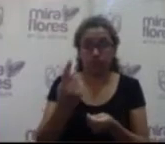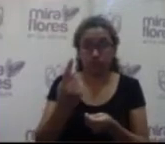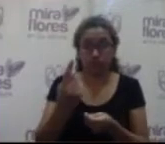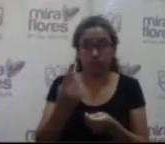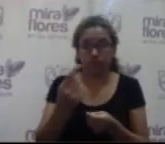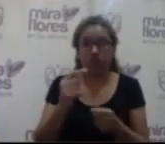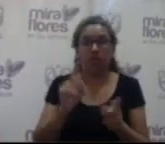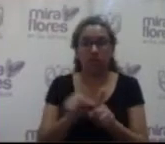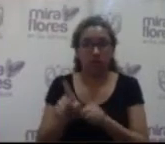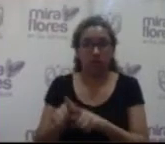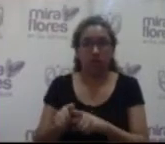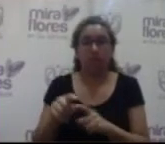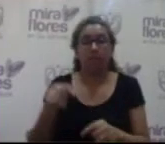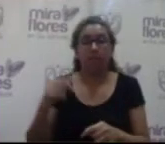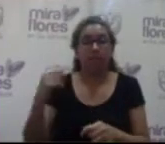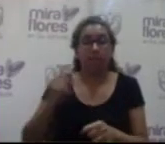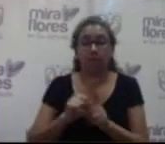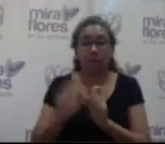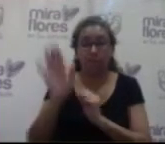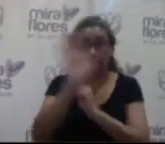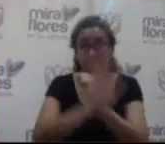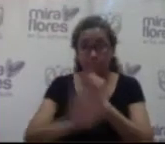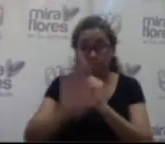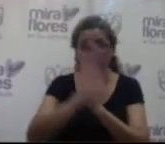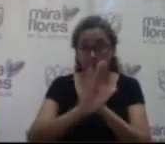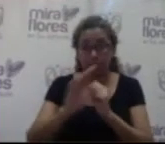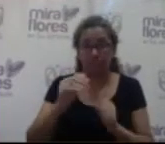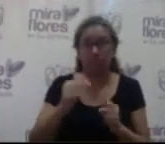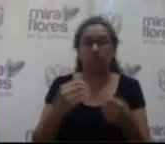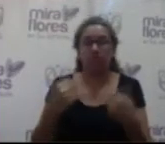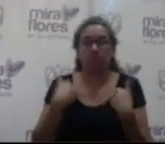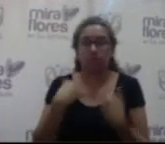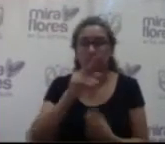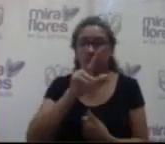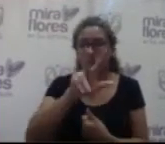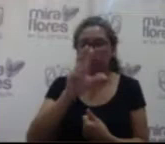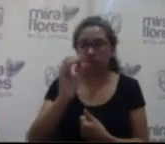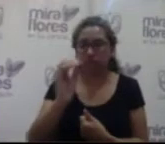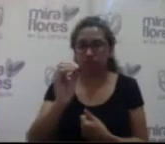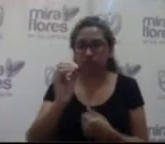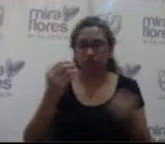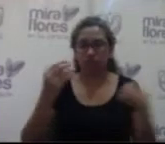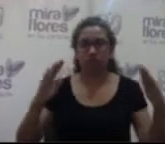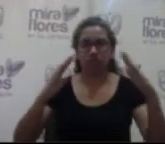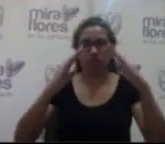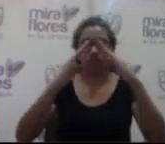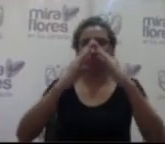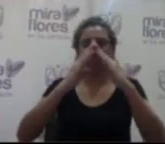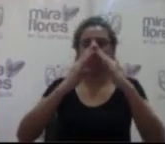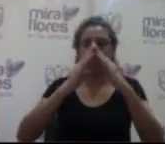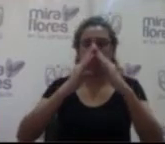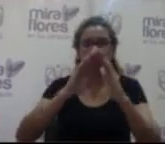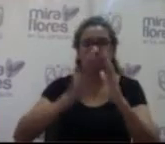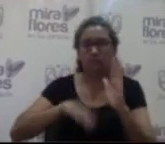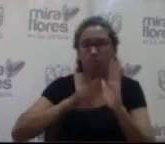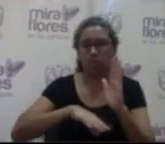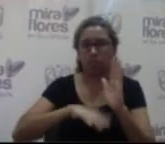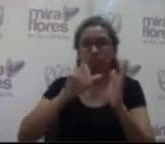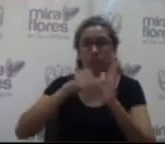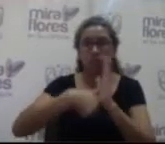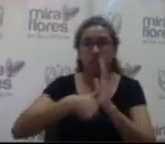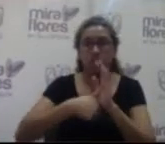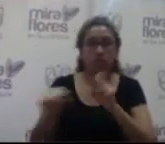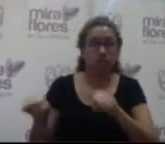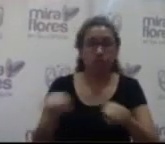materia de defensa civil solamente teníamos en el distrito únicamente 30 carpas de hule y a raíz del terremoto